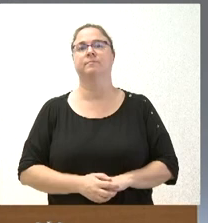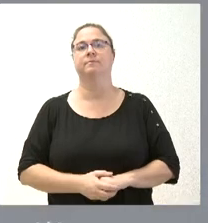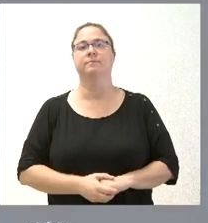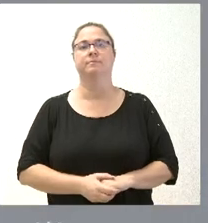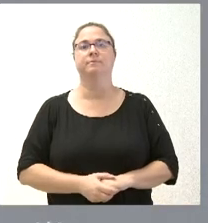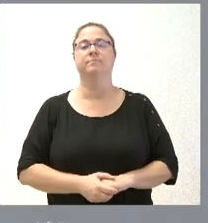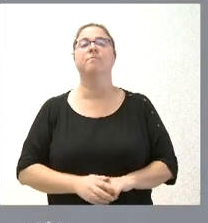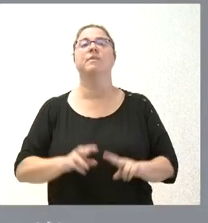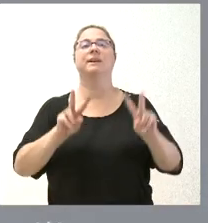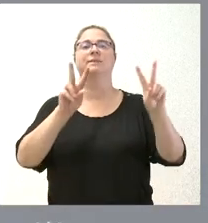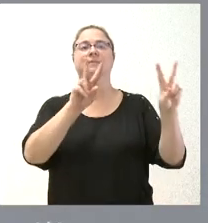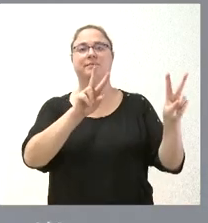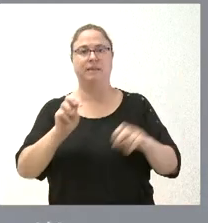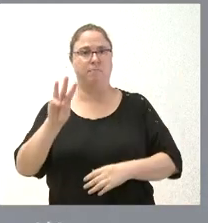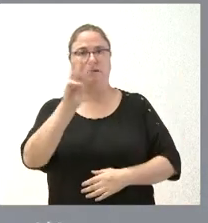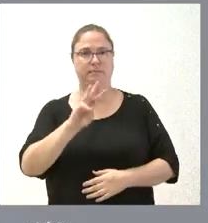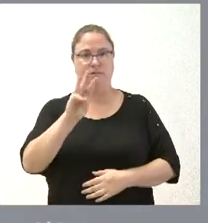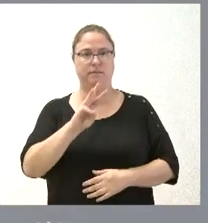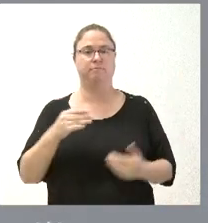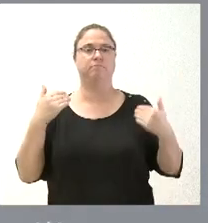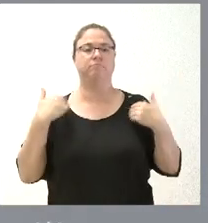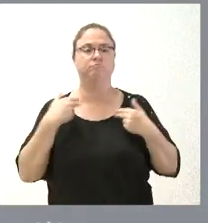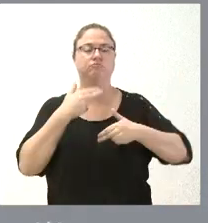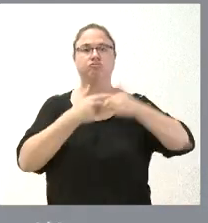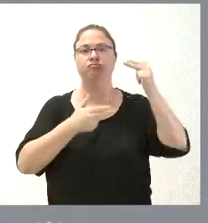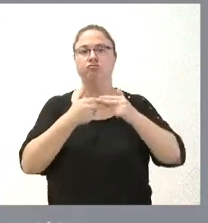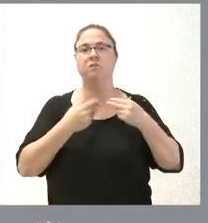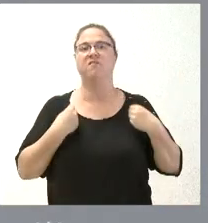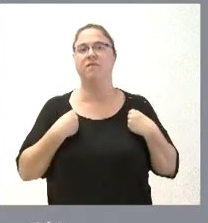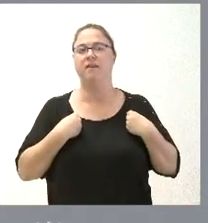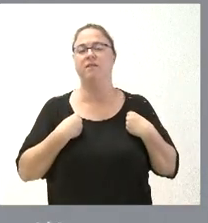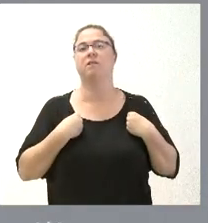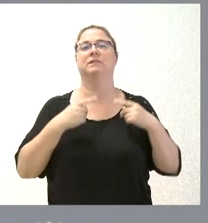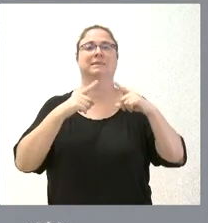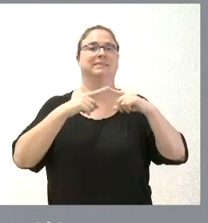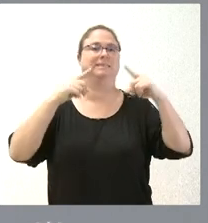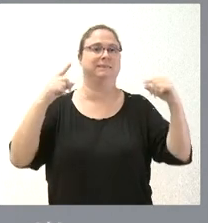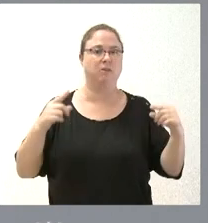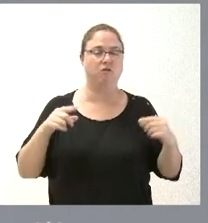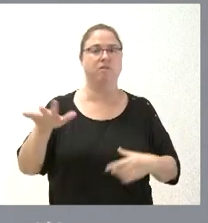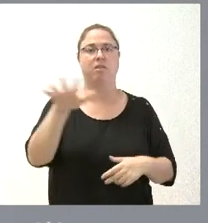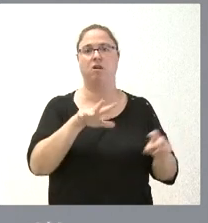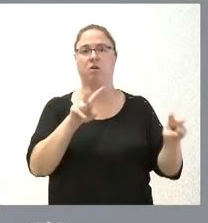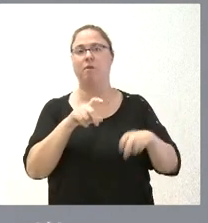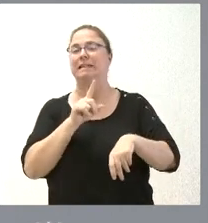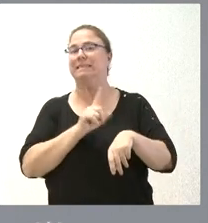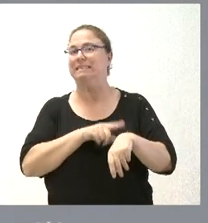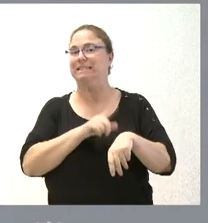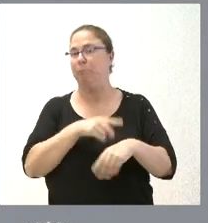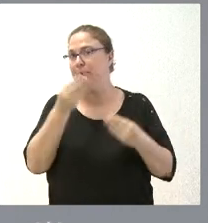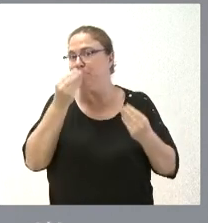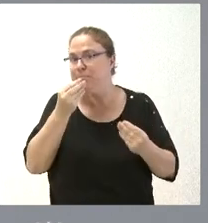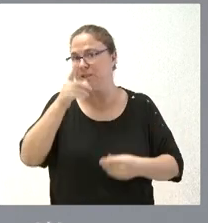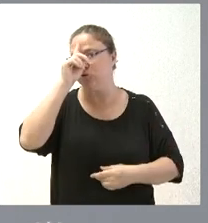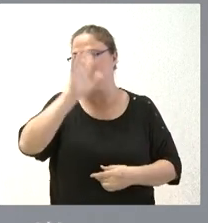Sobre los tres aspectos que usted plantea en relación con la construcción de viviendas en Segovia y las nuevas ubicaciones y los tiempos no me los sé con detalle